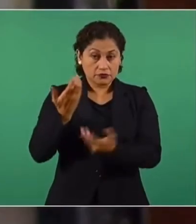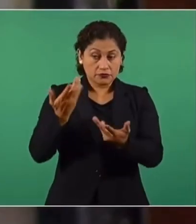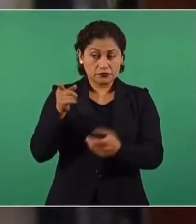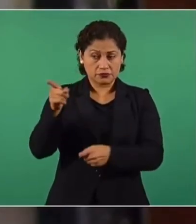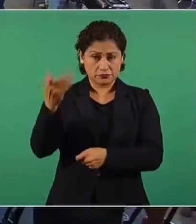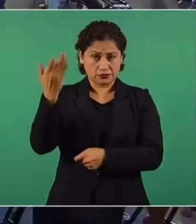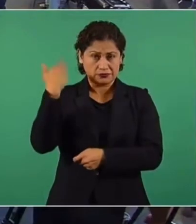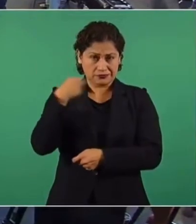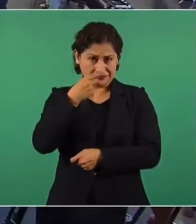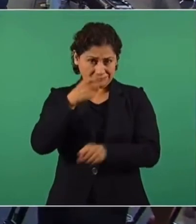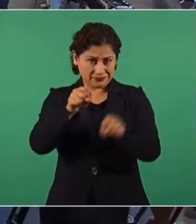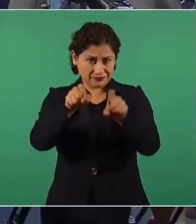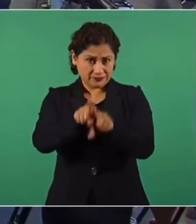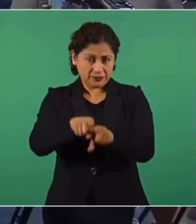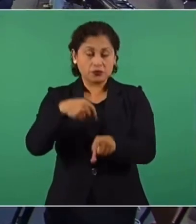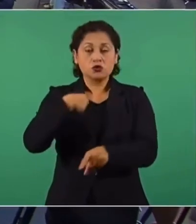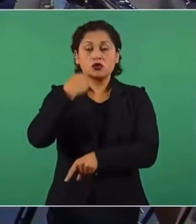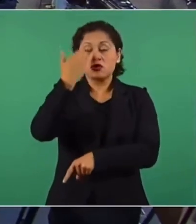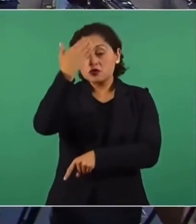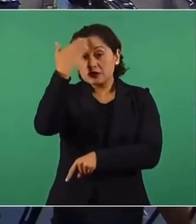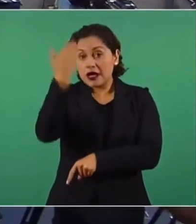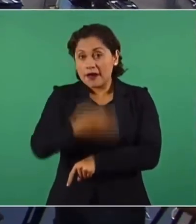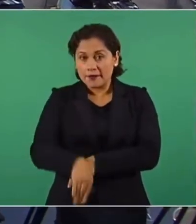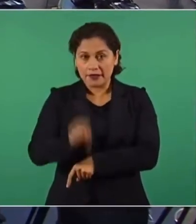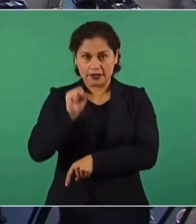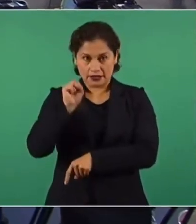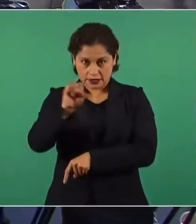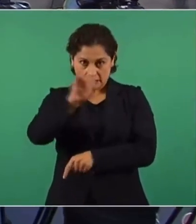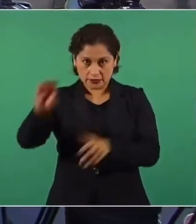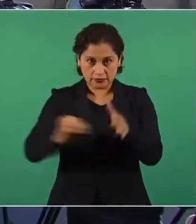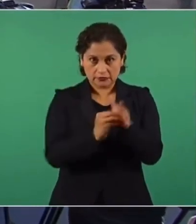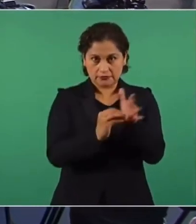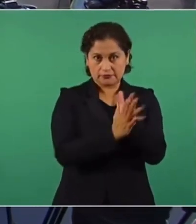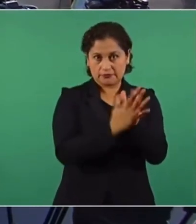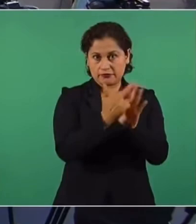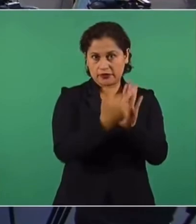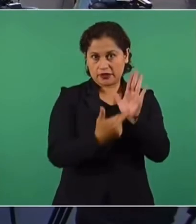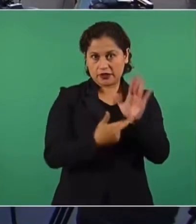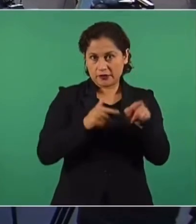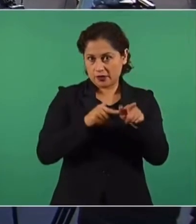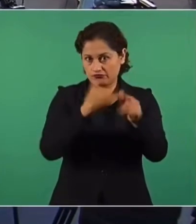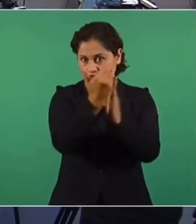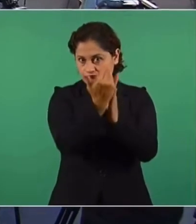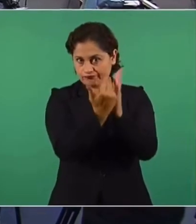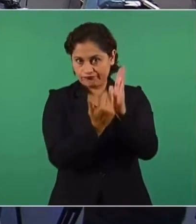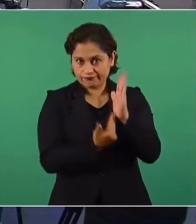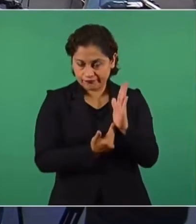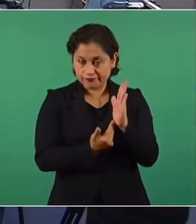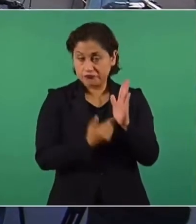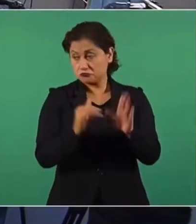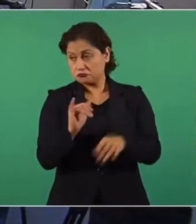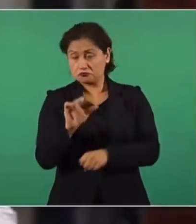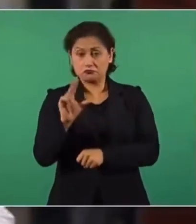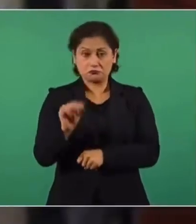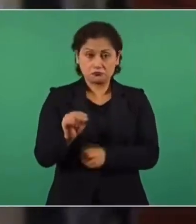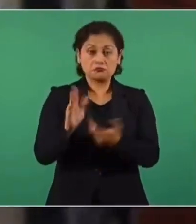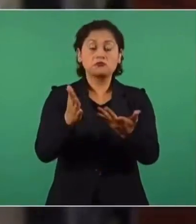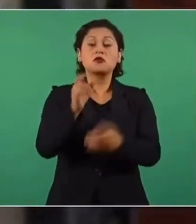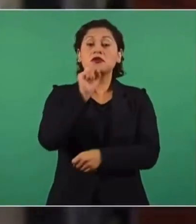si se va a meter, si se incluirá en este decálogo. También, de paso, si nos puede